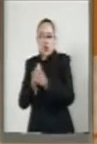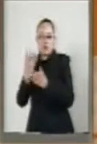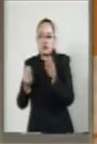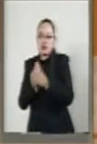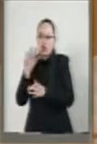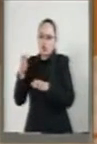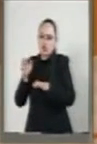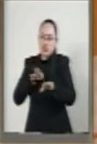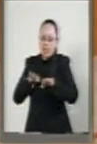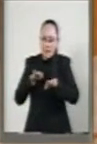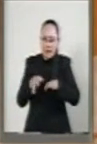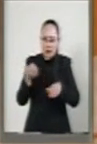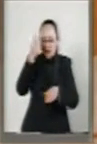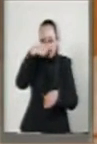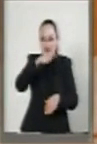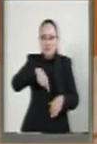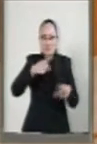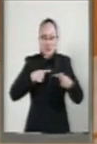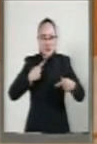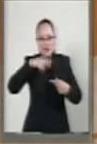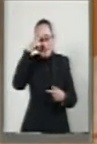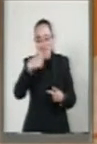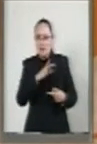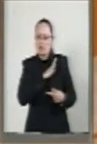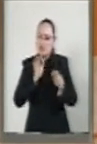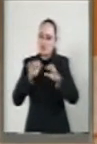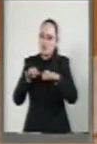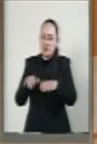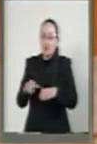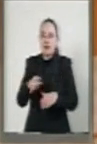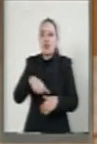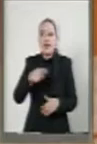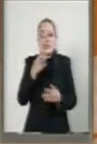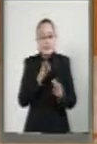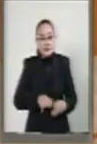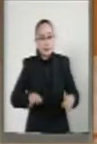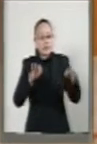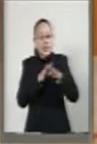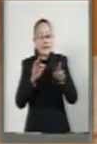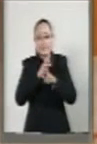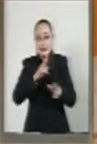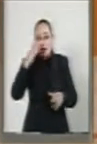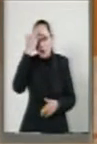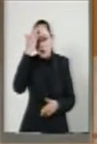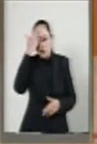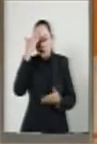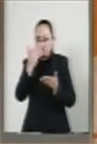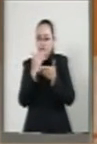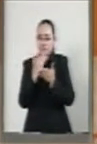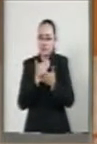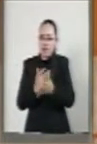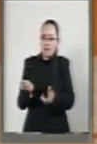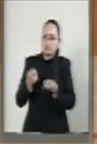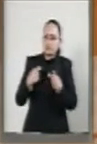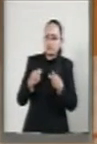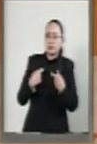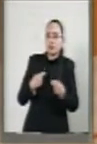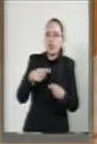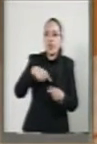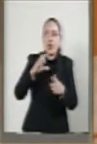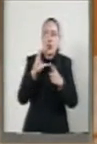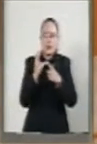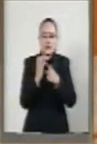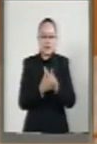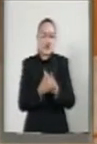a los mexicanos. Es preciso reconocer que cada una de las adjudicaciones realizadas por la